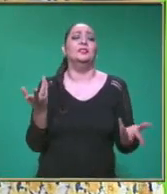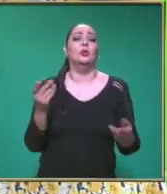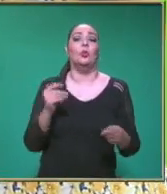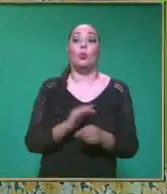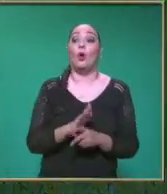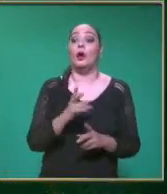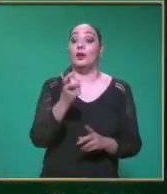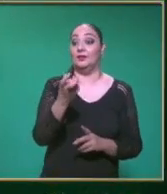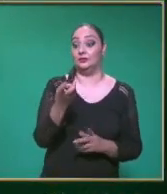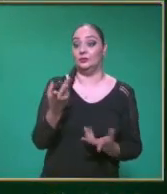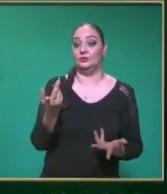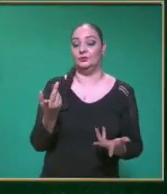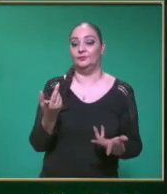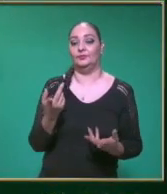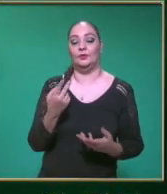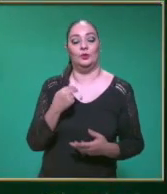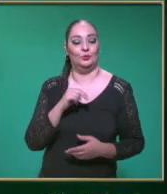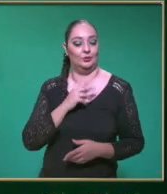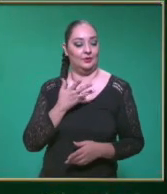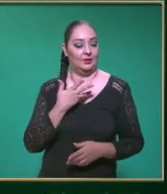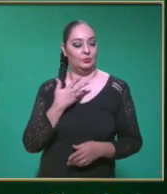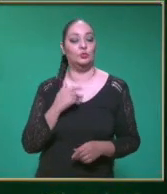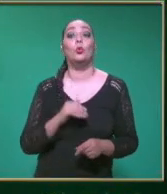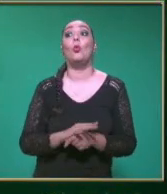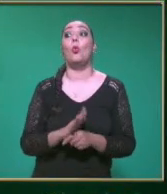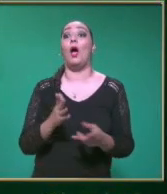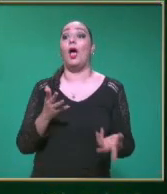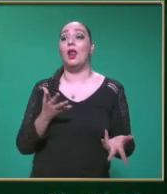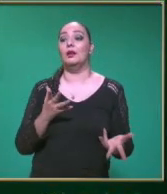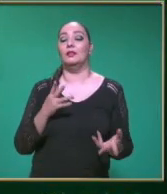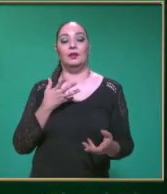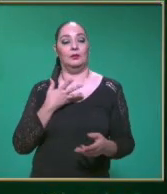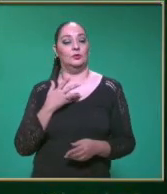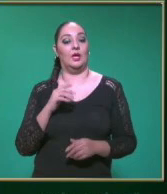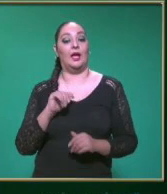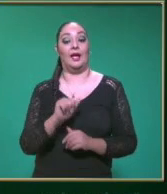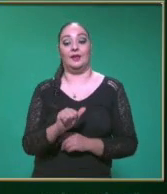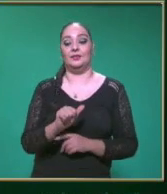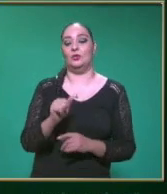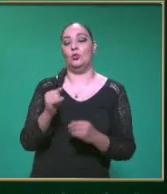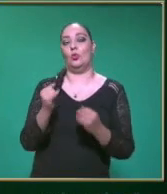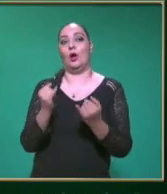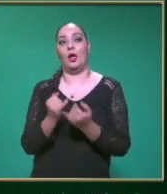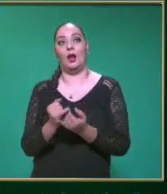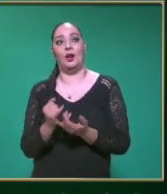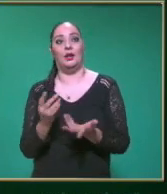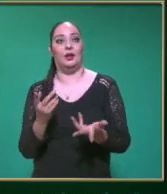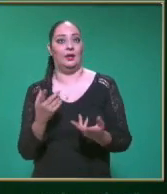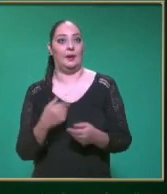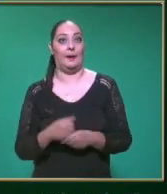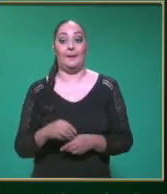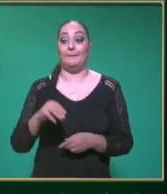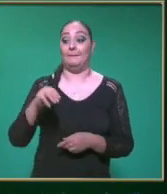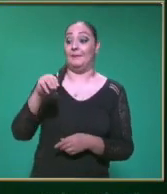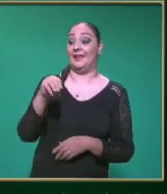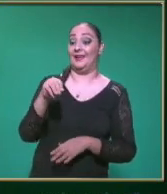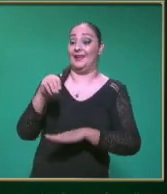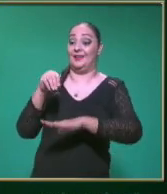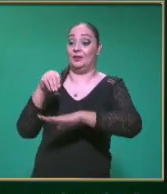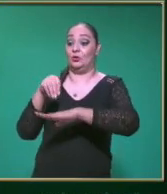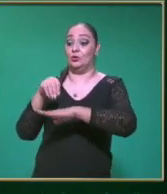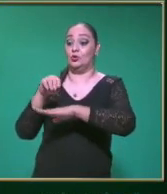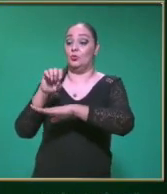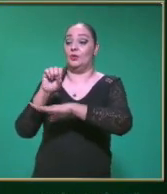Por extremos Medios Por medios Y nos da ¿Qué unidades Maestra? Aceleración es igual La unidad Será Metros Sobre